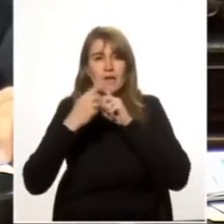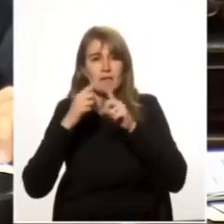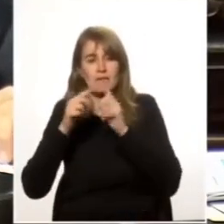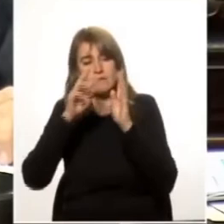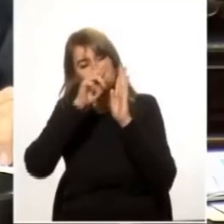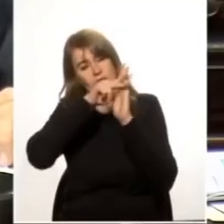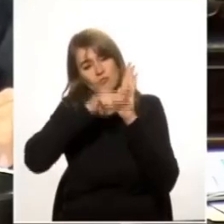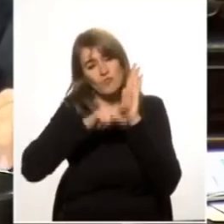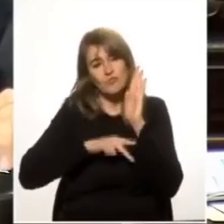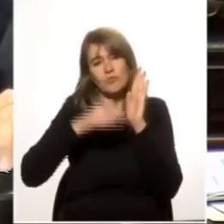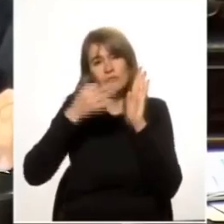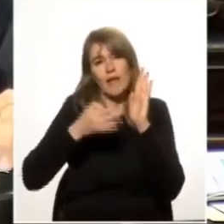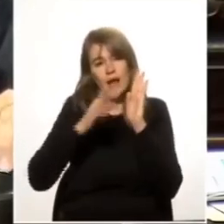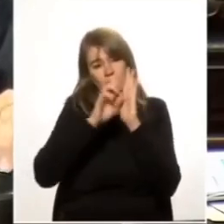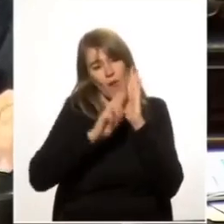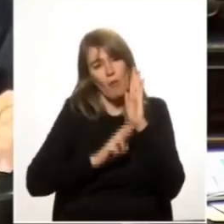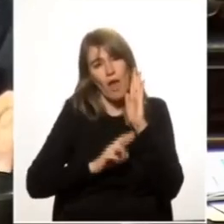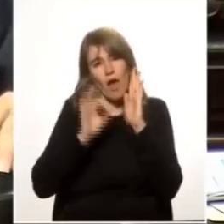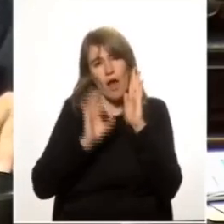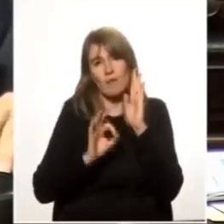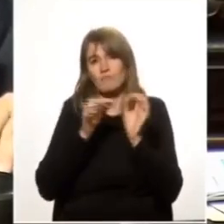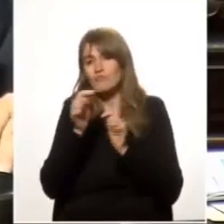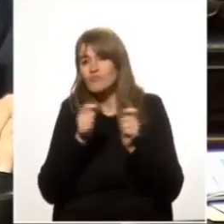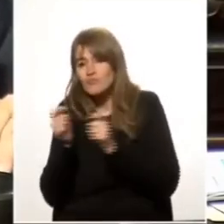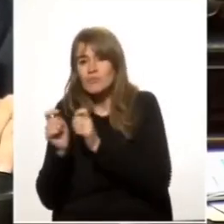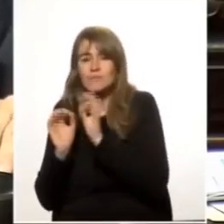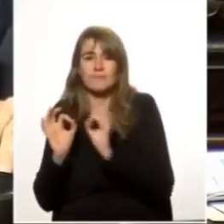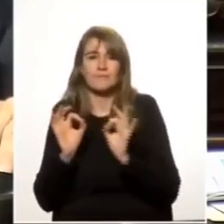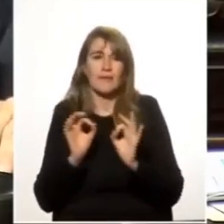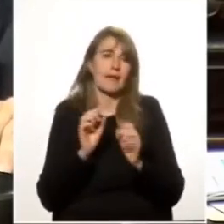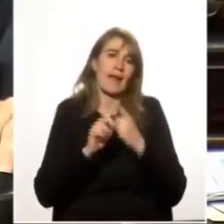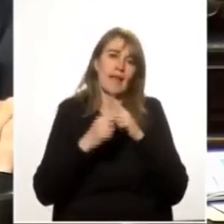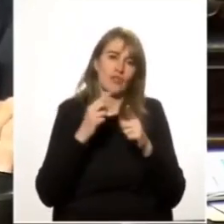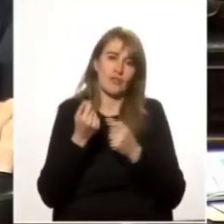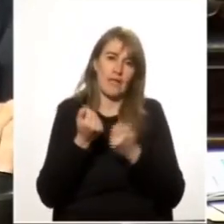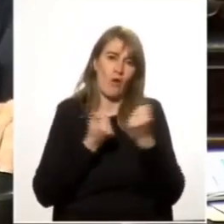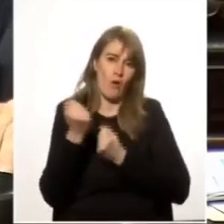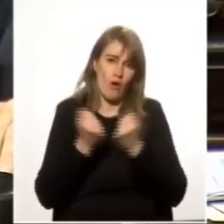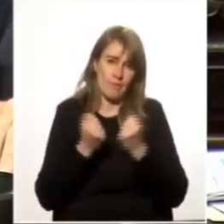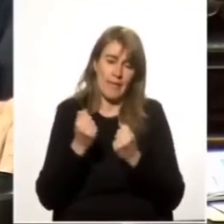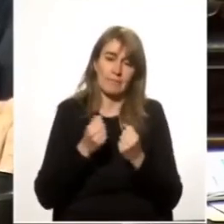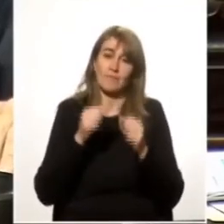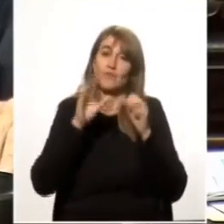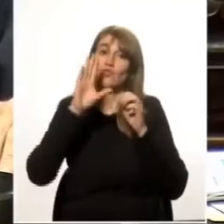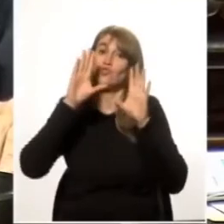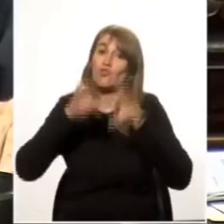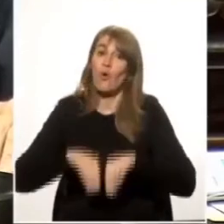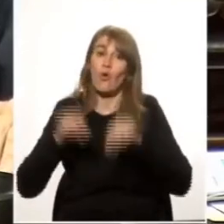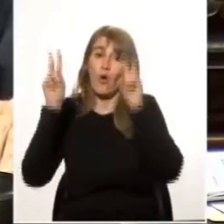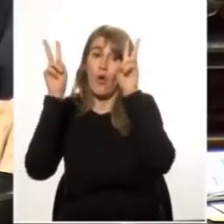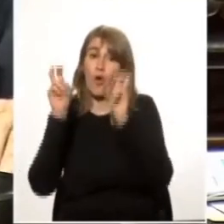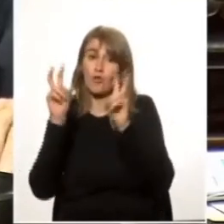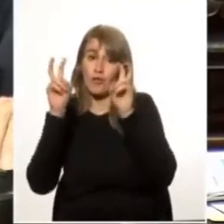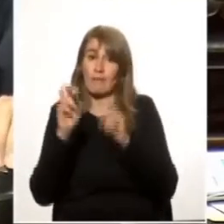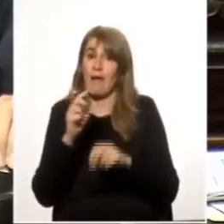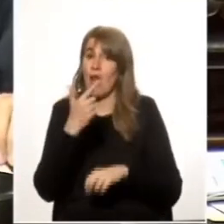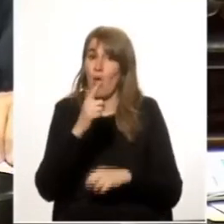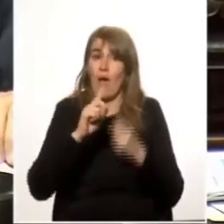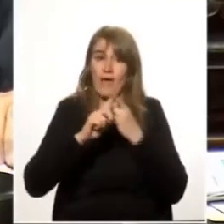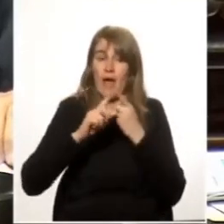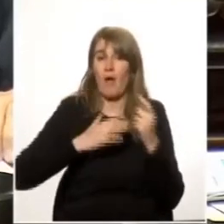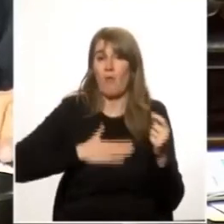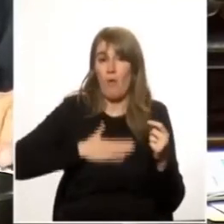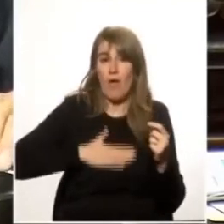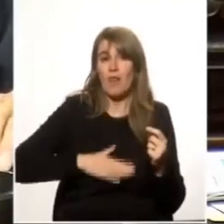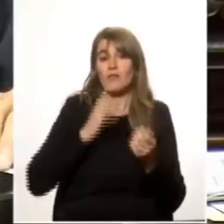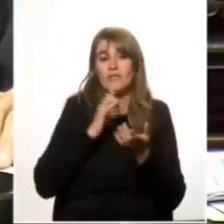económicas comerciales pusimos allí todos los temas en los que no hay un acuerdo vigente y se incluyó los